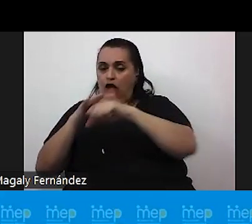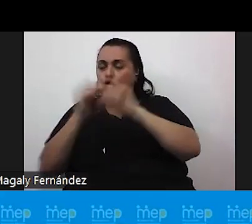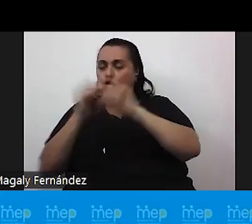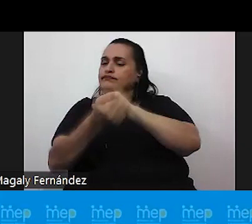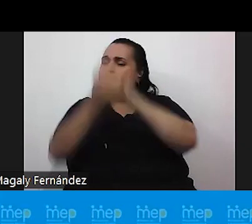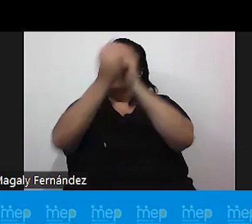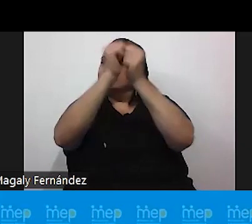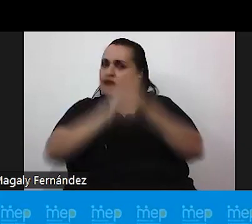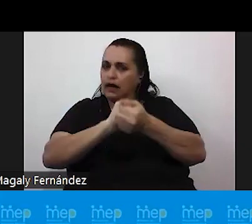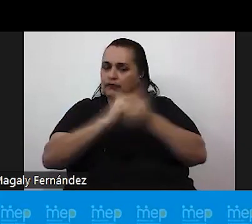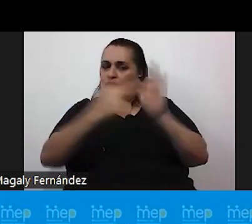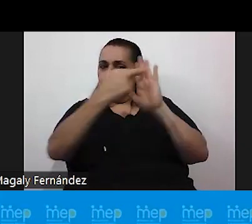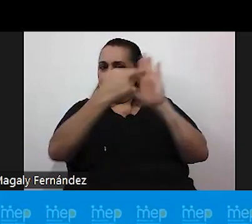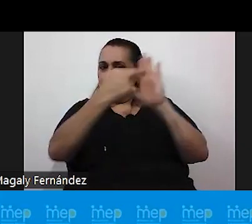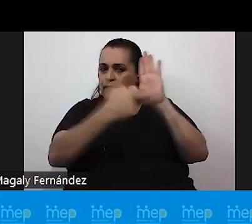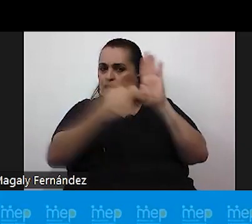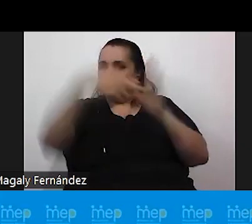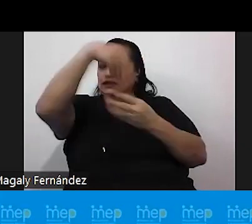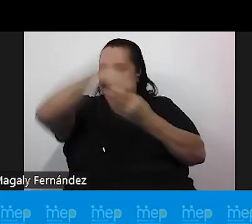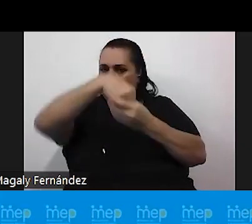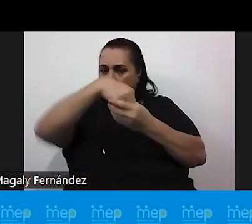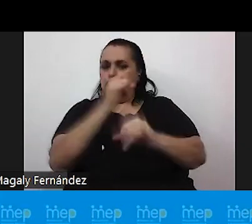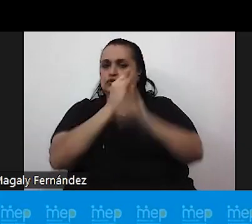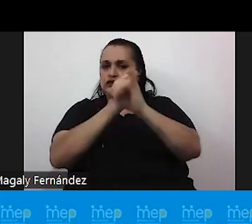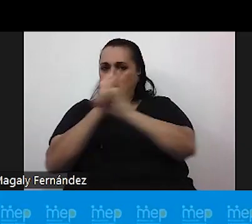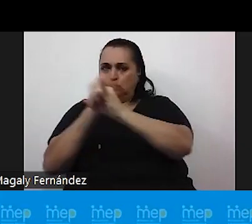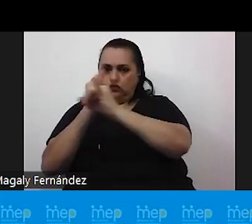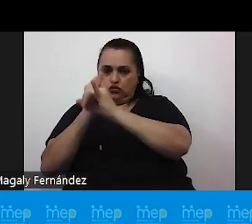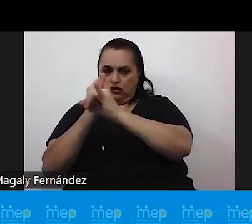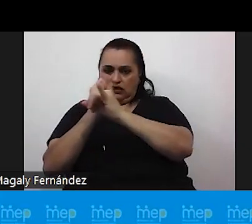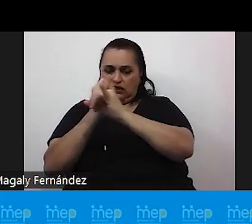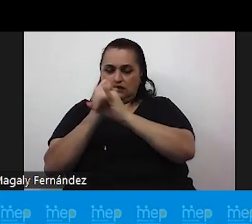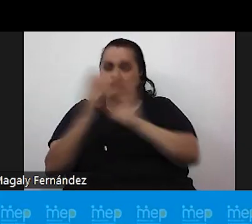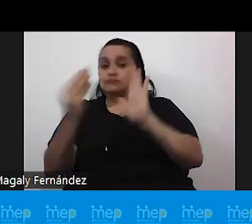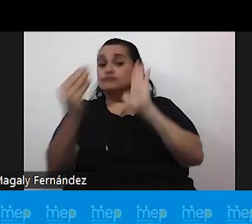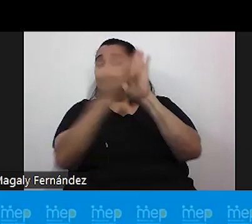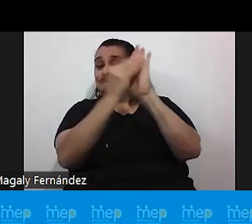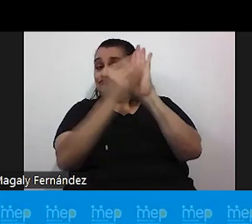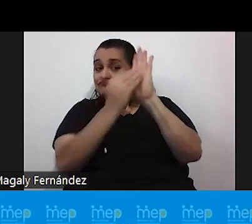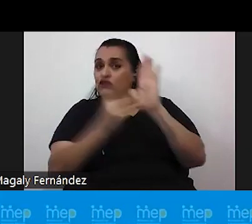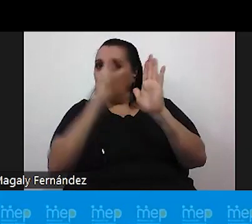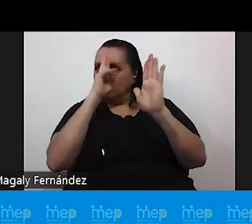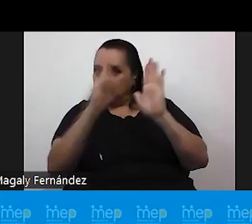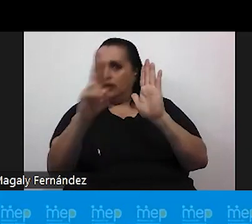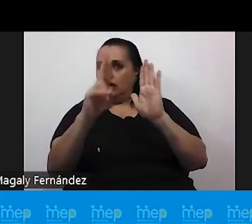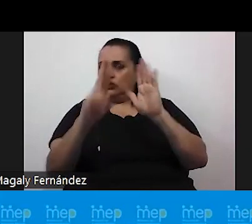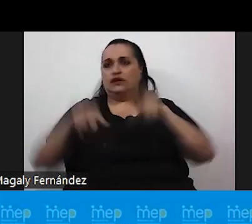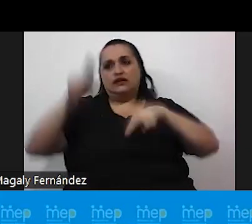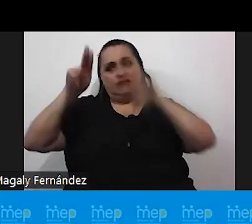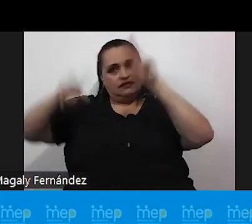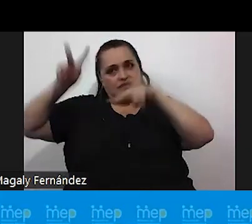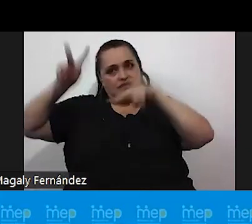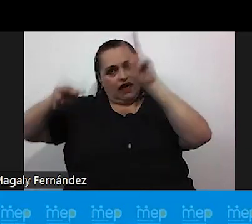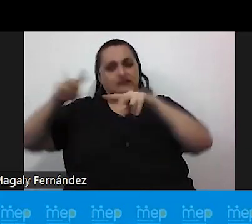nuestros reglamentos internos institucionales incorporando el respeto a la diversidad sexual y la identidad de género